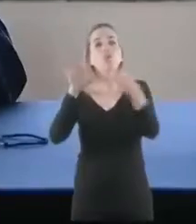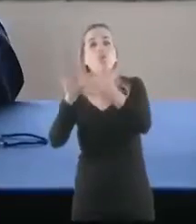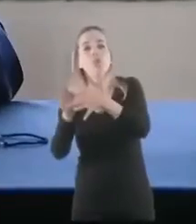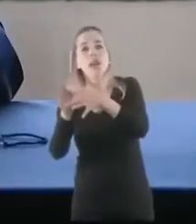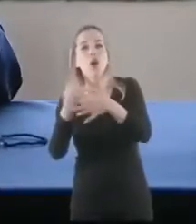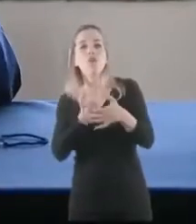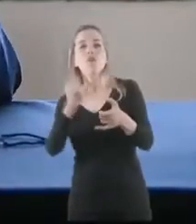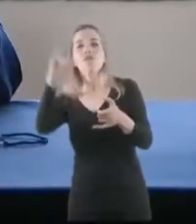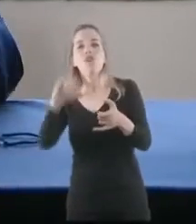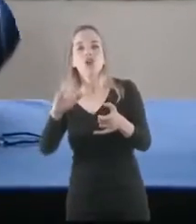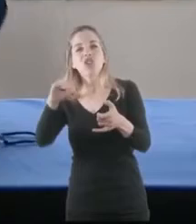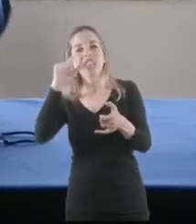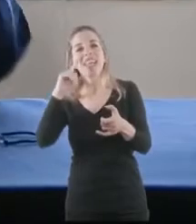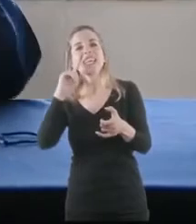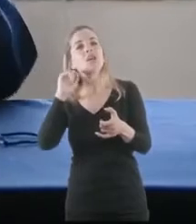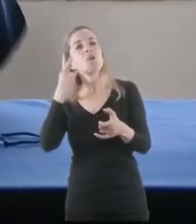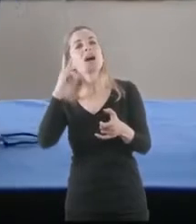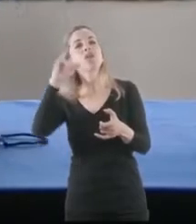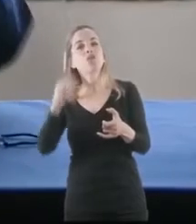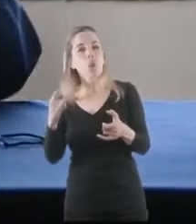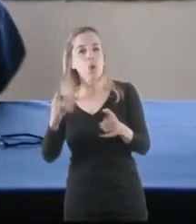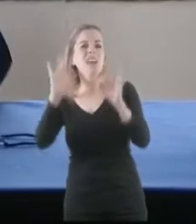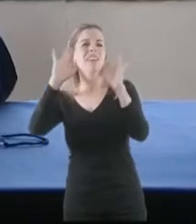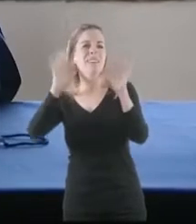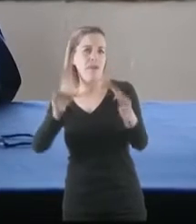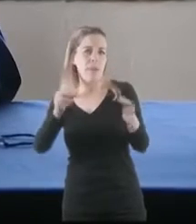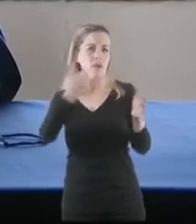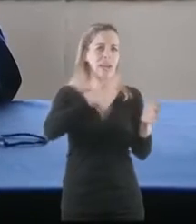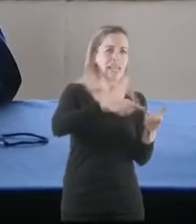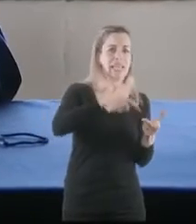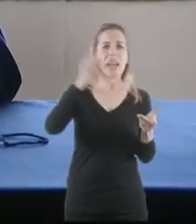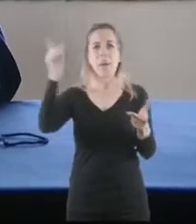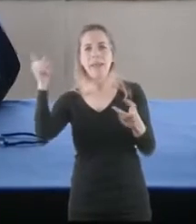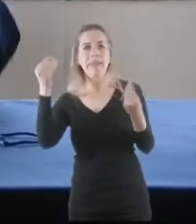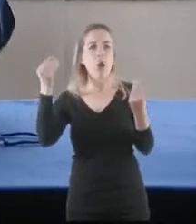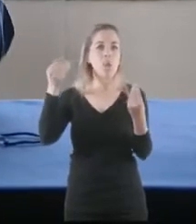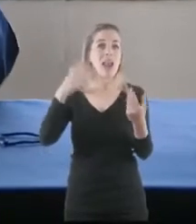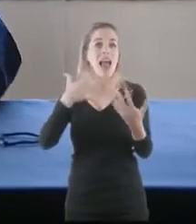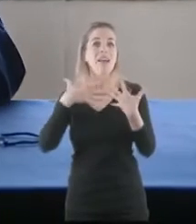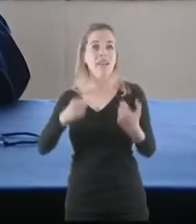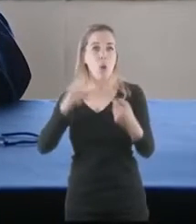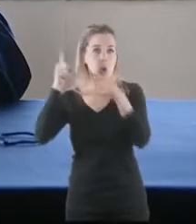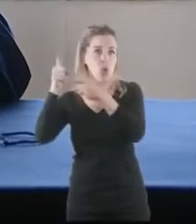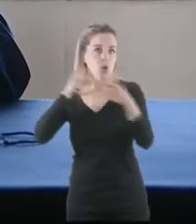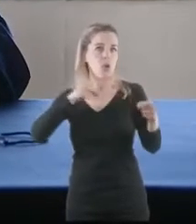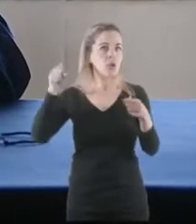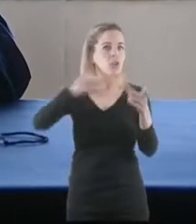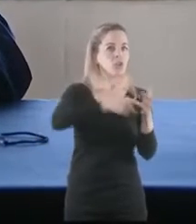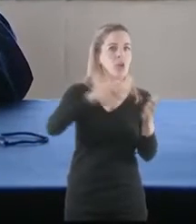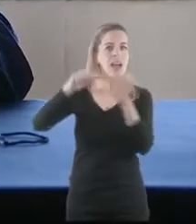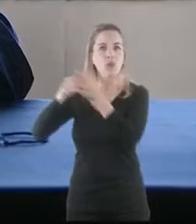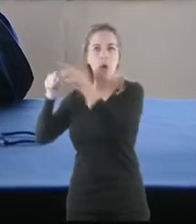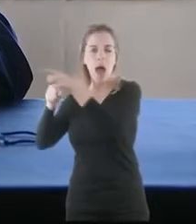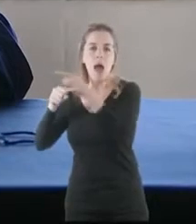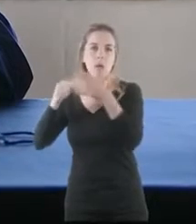teniendo en cuenta las condiciones sanitarias que se dan en ambos países, Foz de Iguazú es una ciudad con un alto